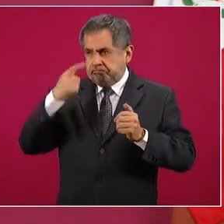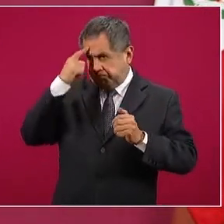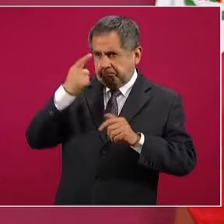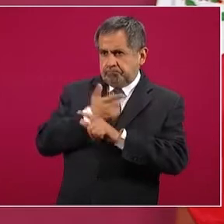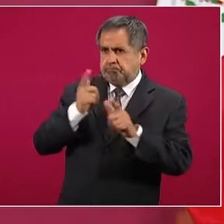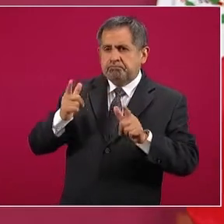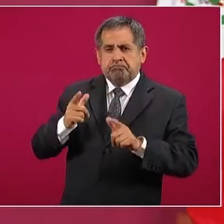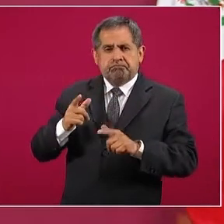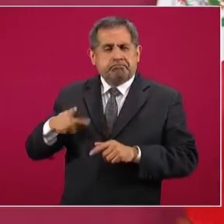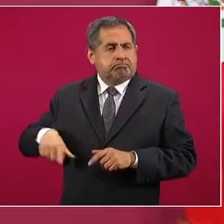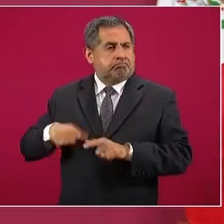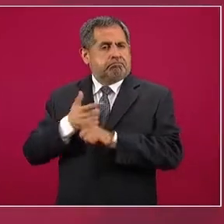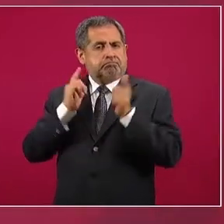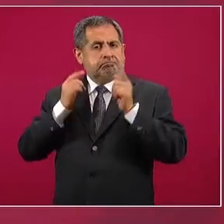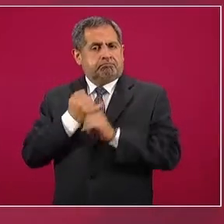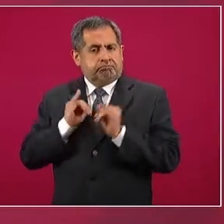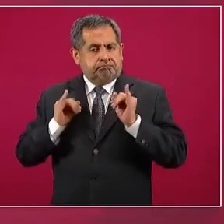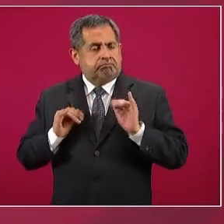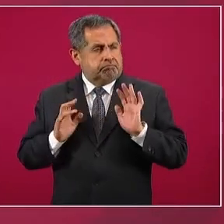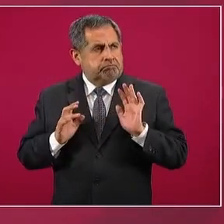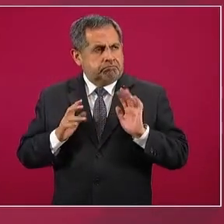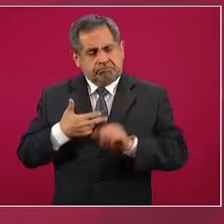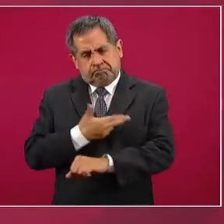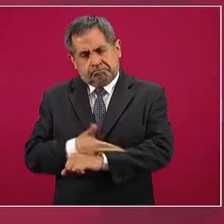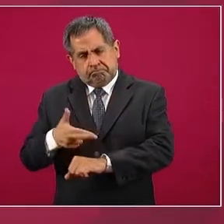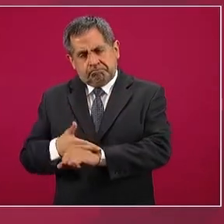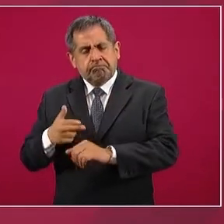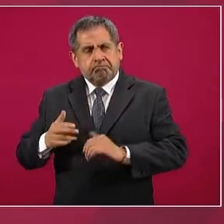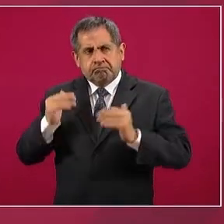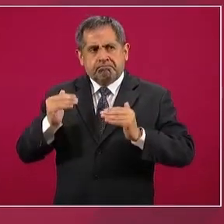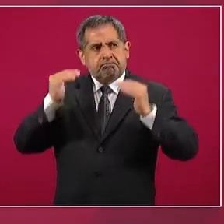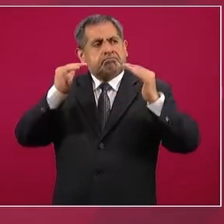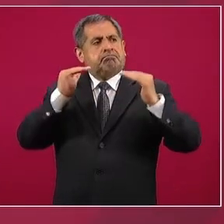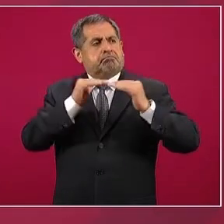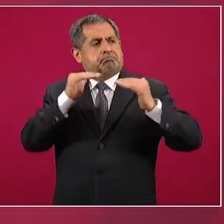soberano.